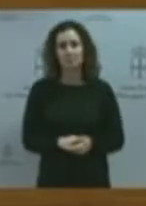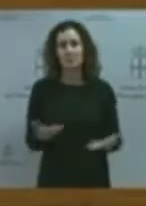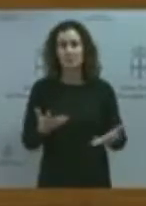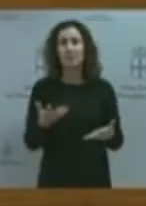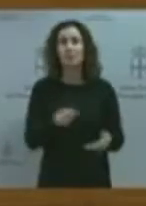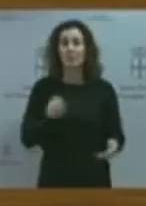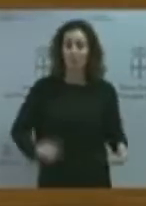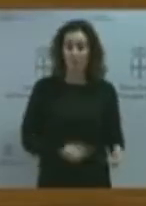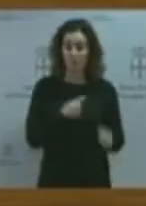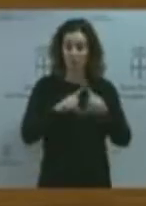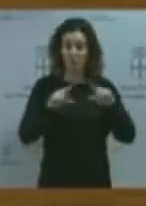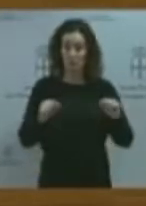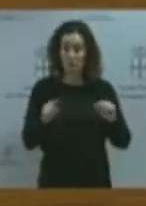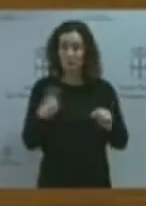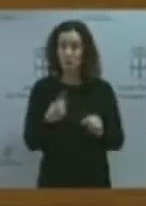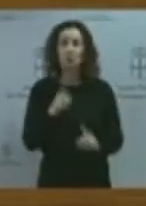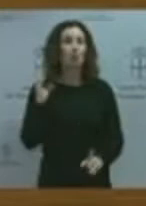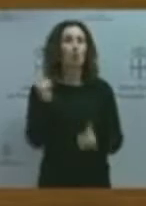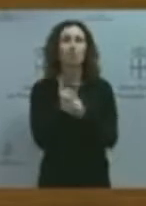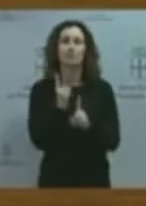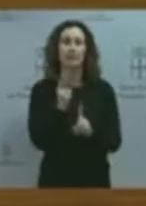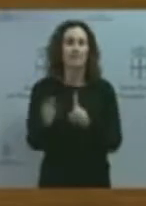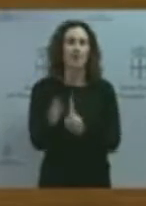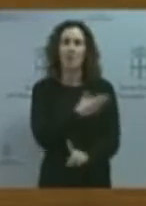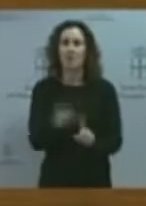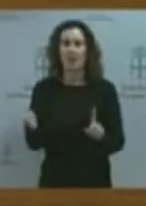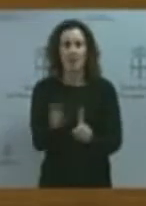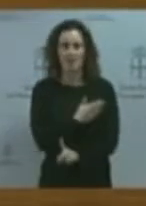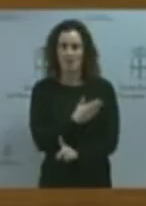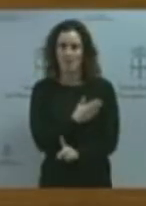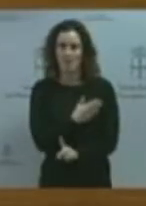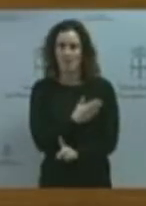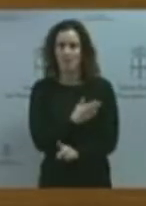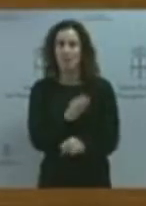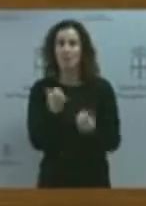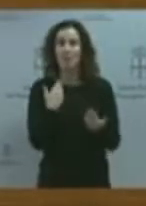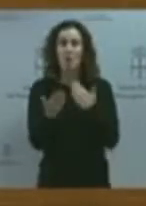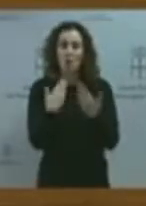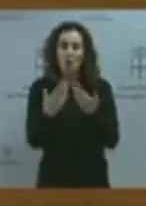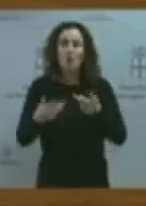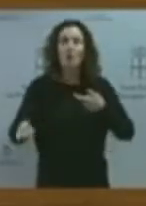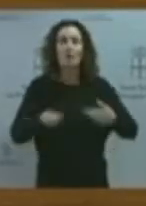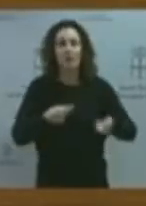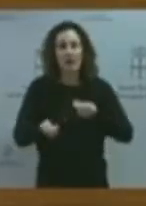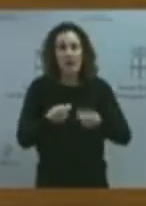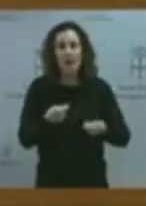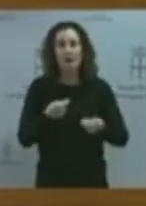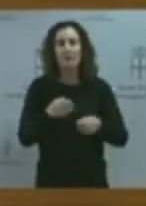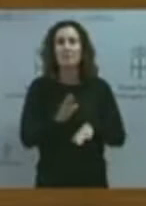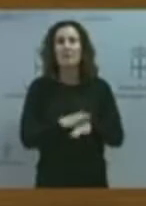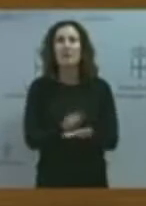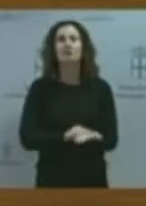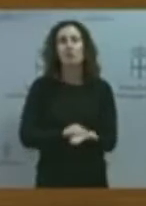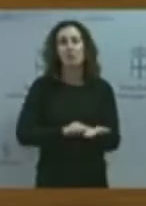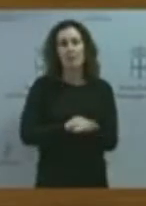violencia, todas las violencias, y llamamos al diálogo y la negociación como única forma de resolver los conflictos. Señor